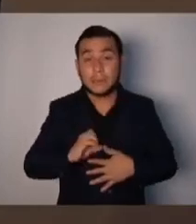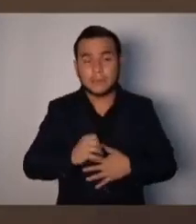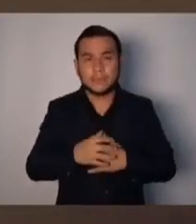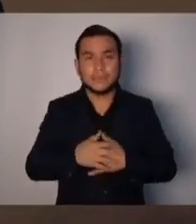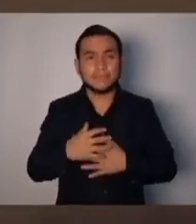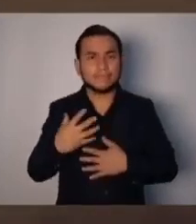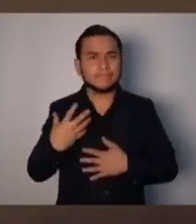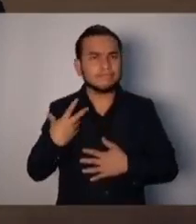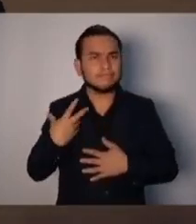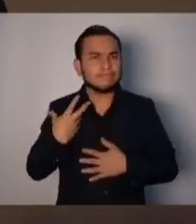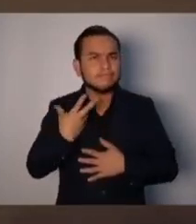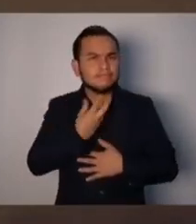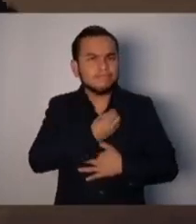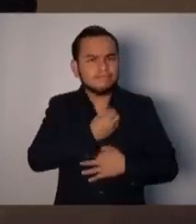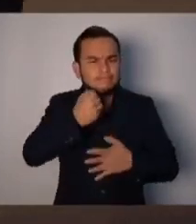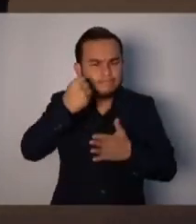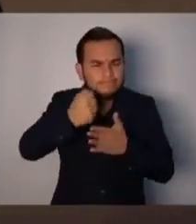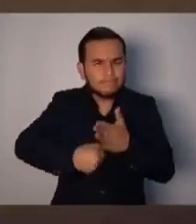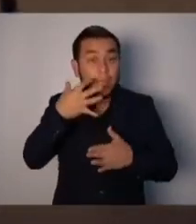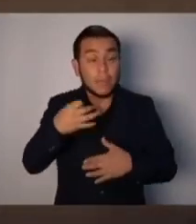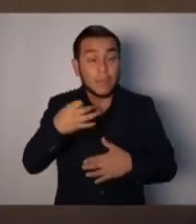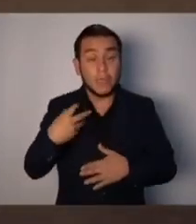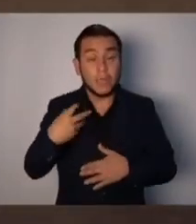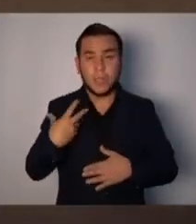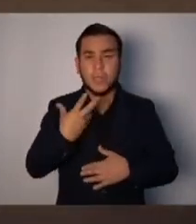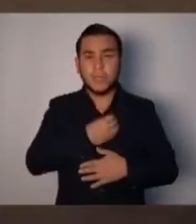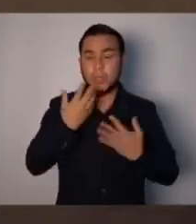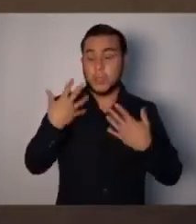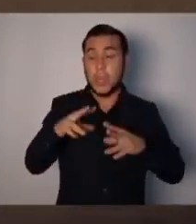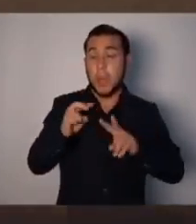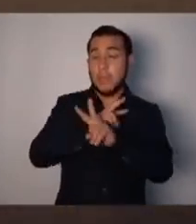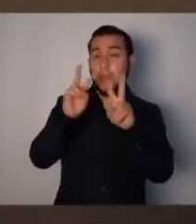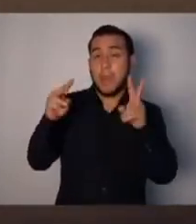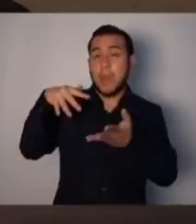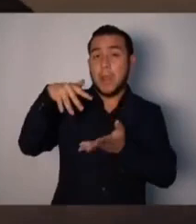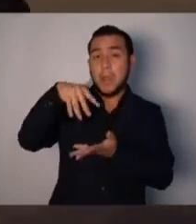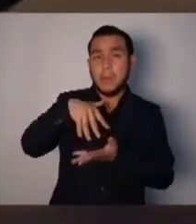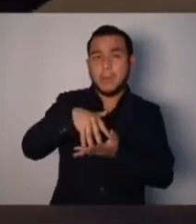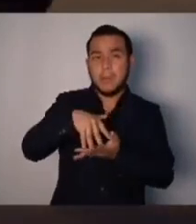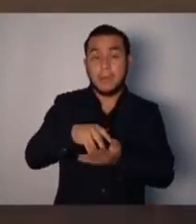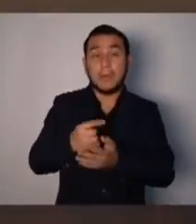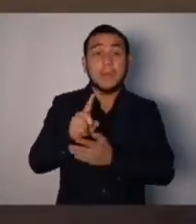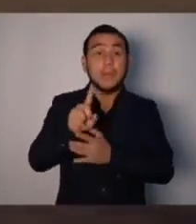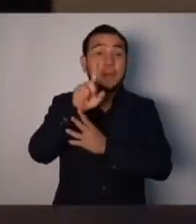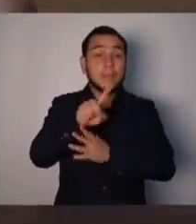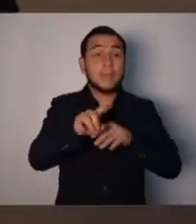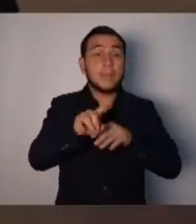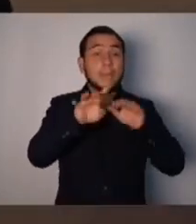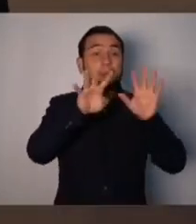No tendríamos la osadía de decir, hemos traído la paz. Pero ellos sí, en el 92 nos dieron la paz.